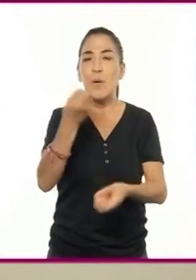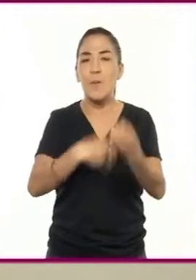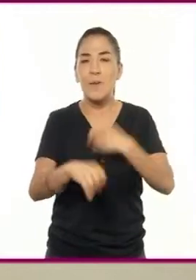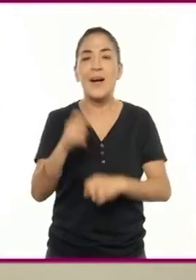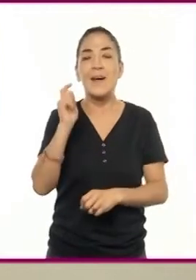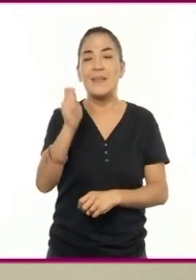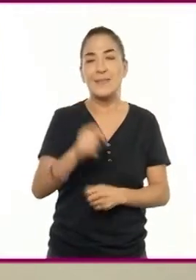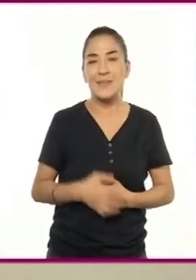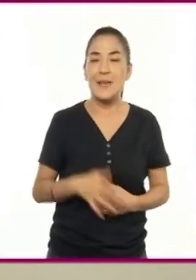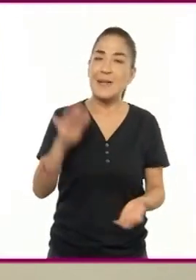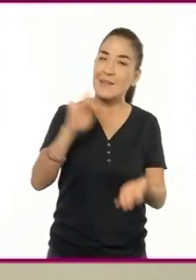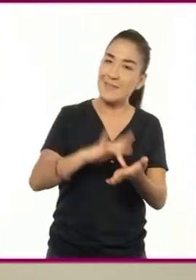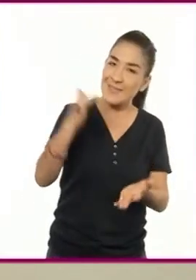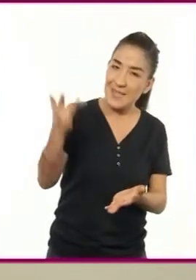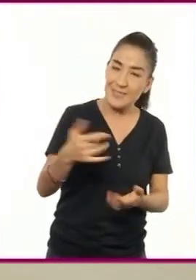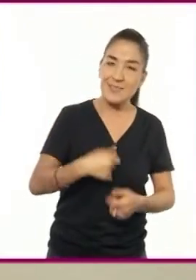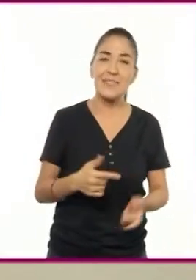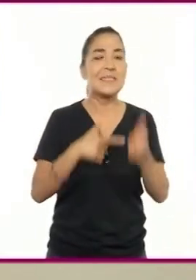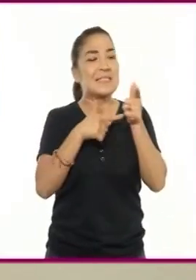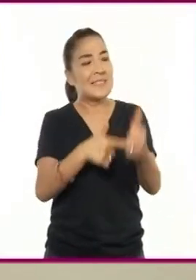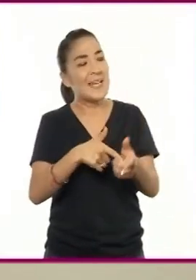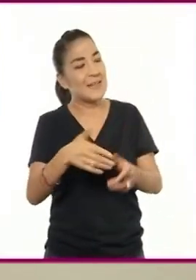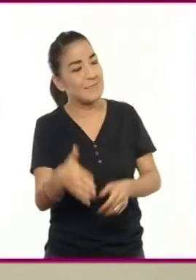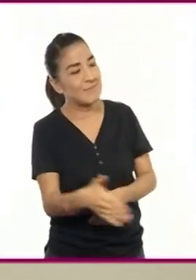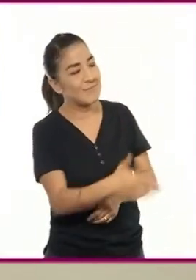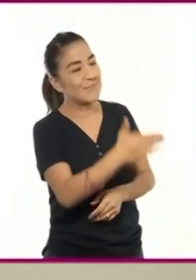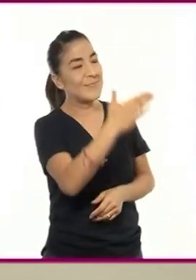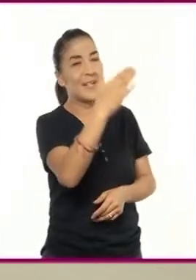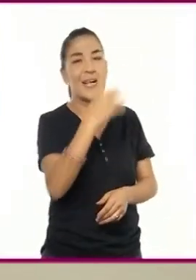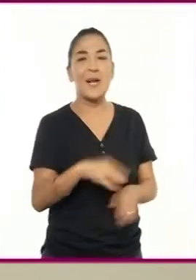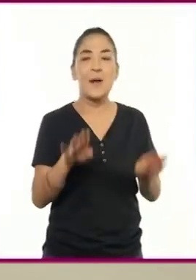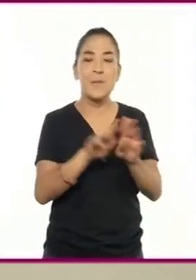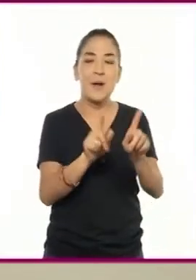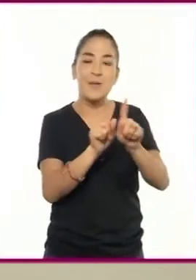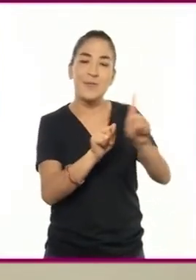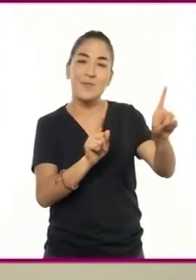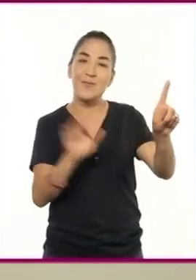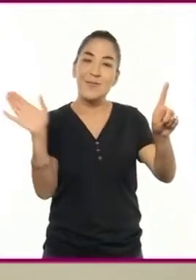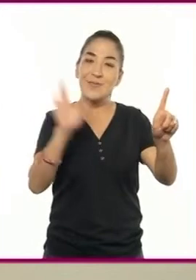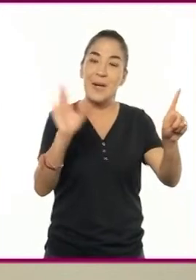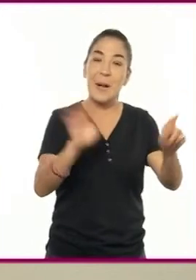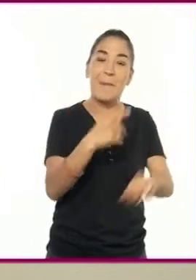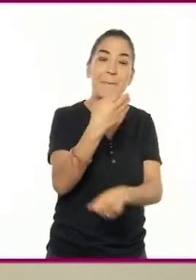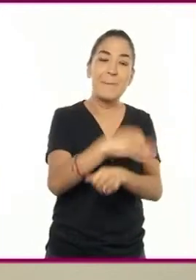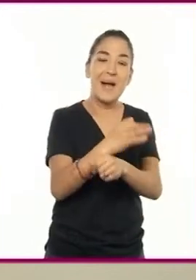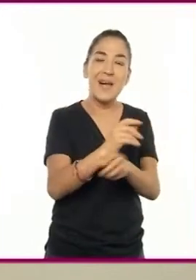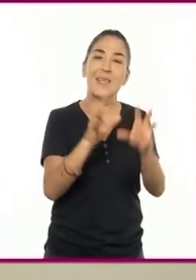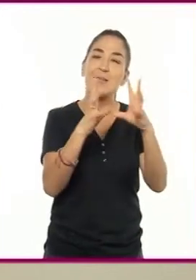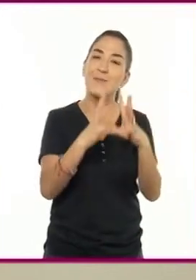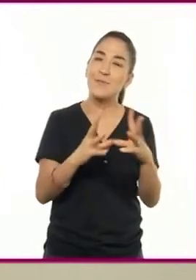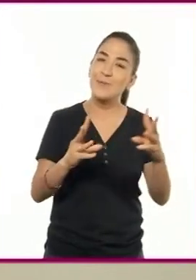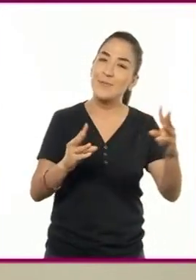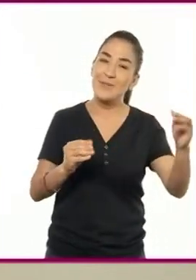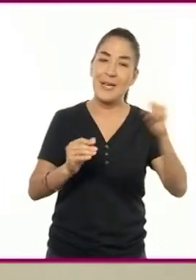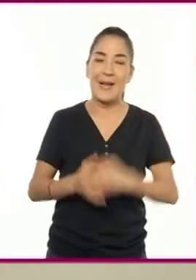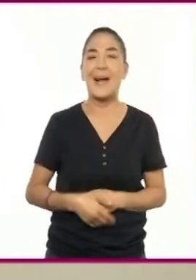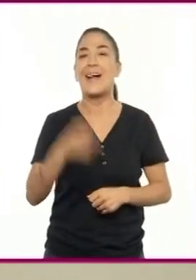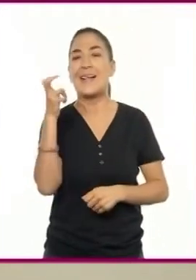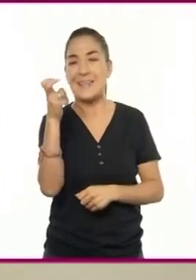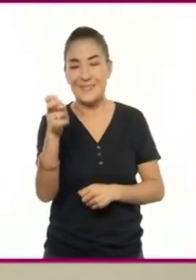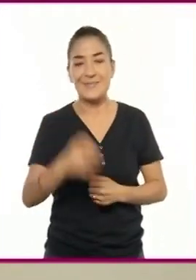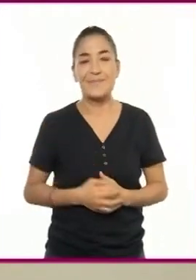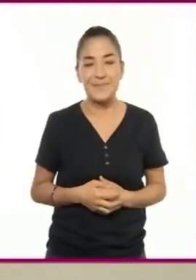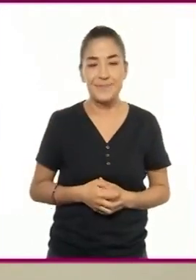Gracias, seguiré mi camino. Se aleja agitando la mano mientras se aleja. Exacto.